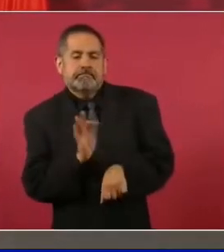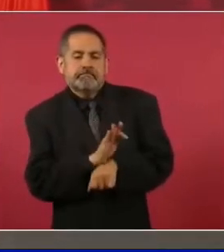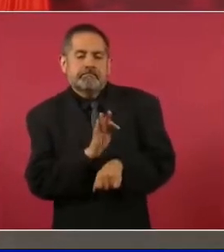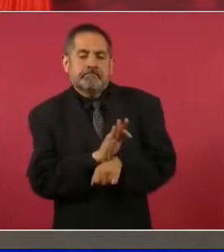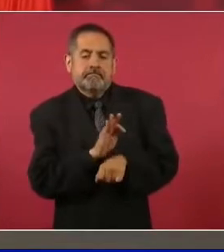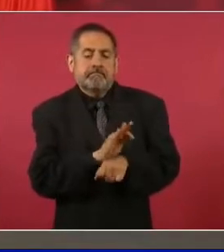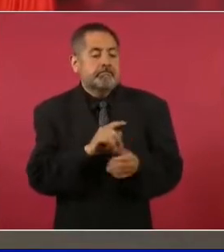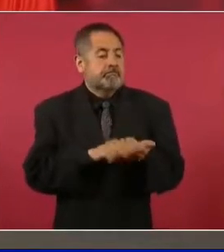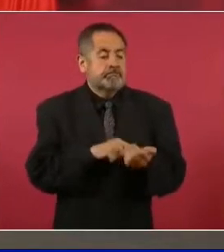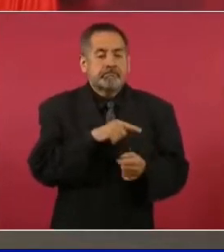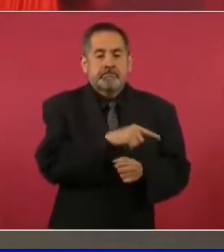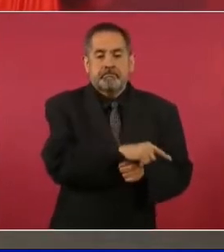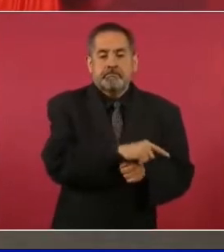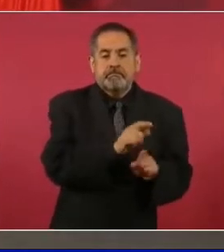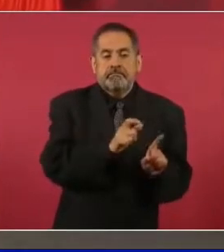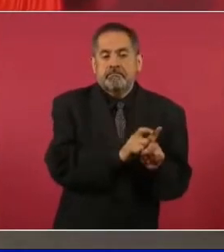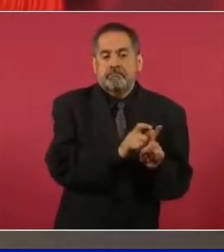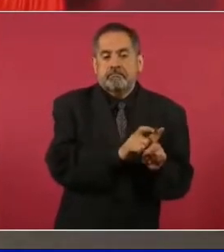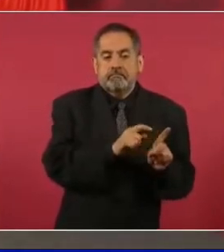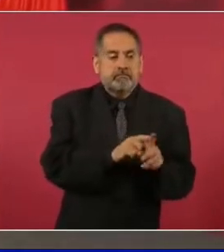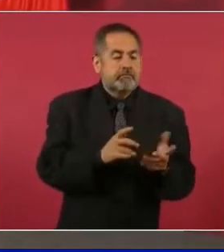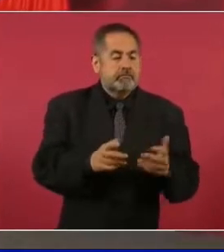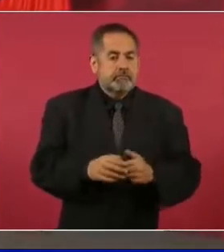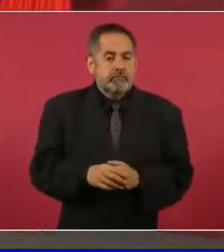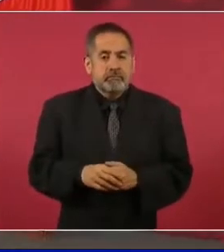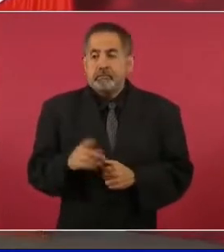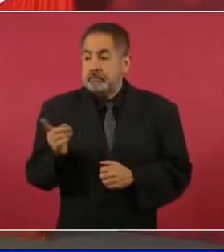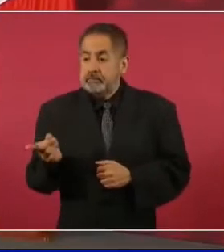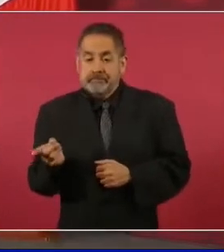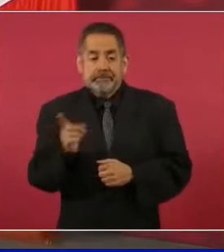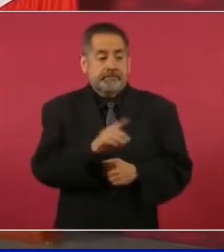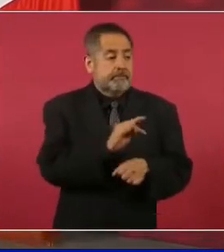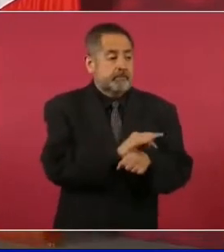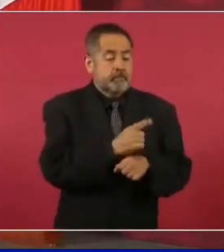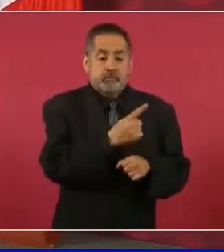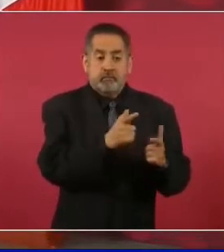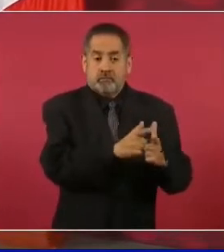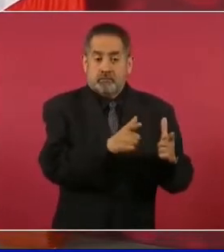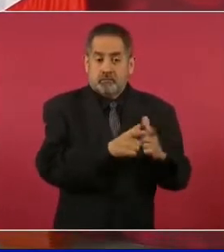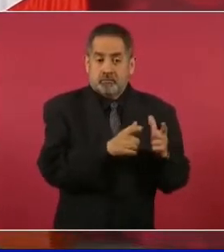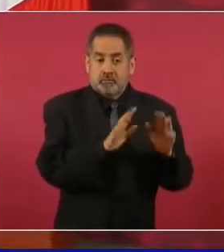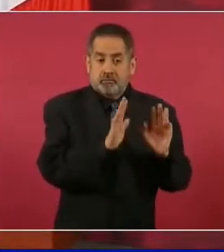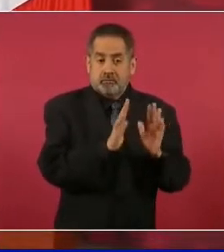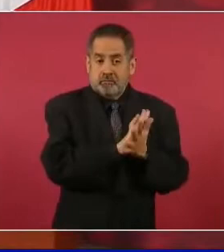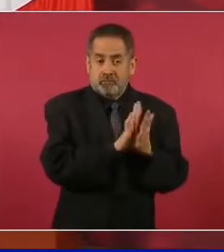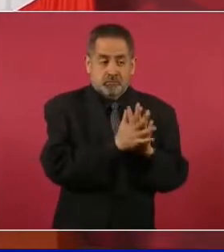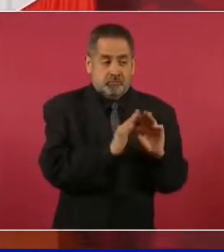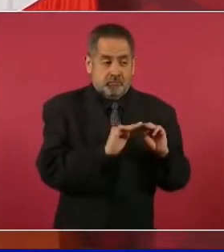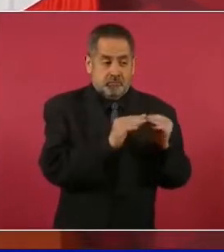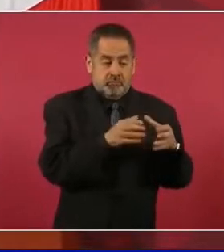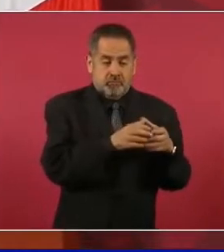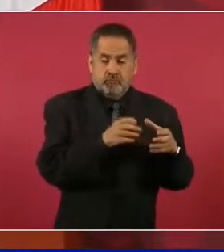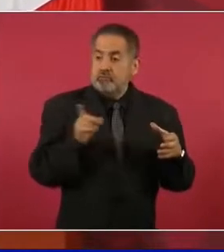grupos de narcotraficantes del país,